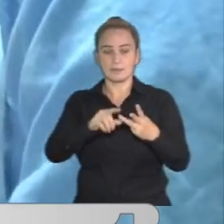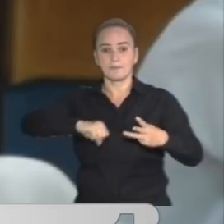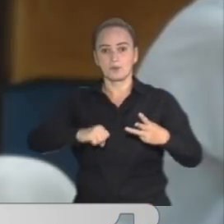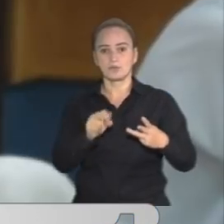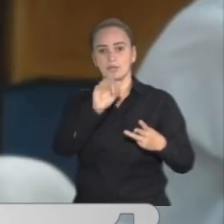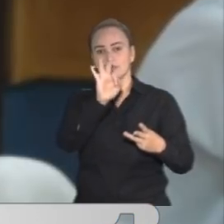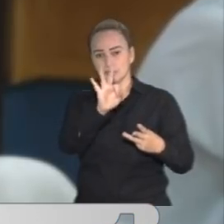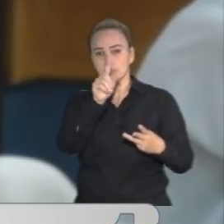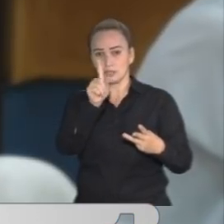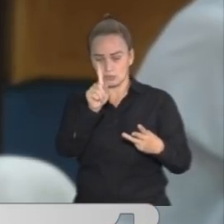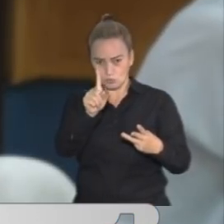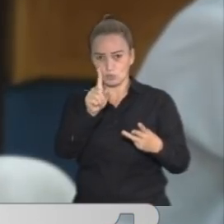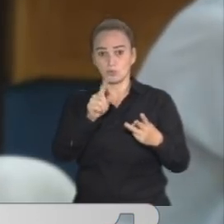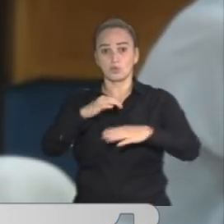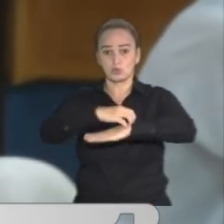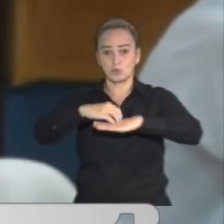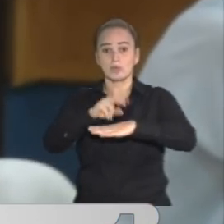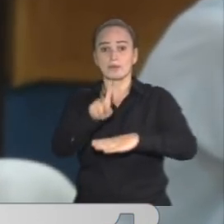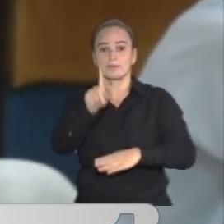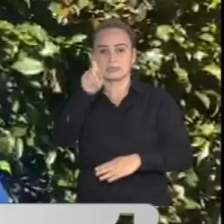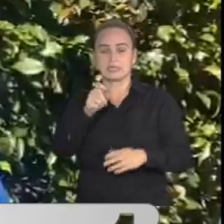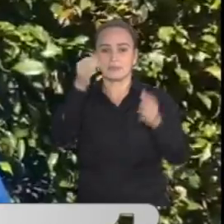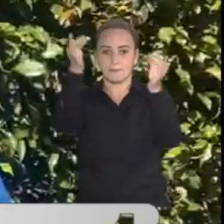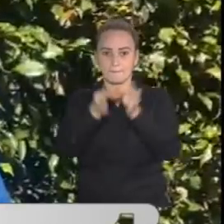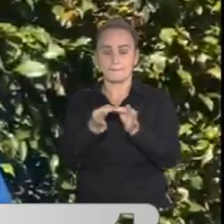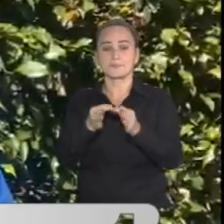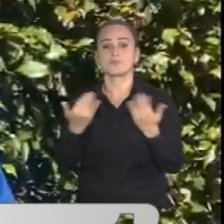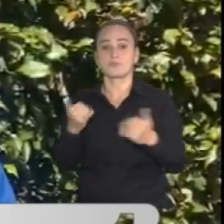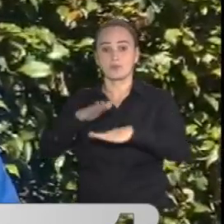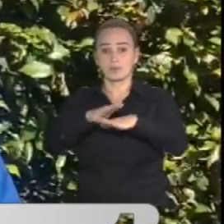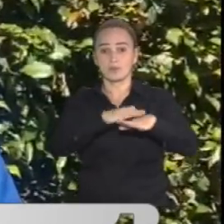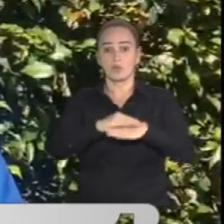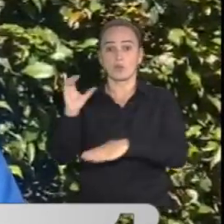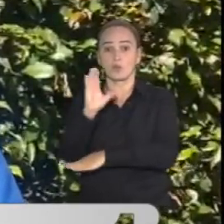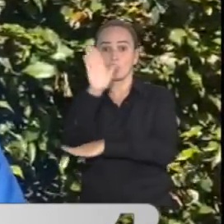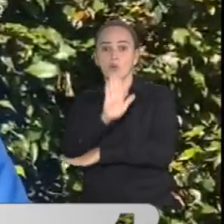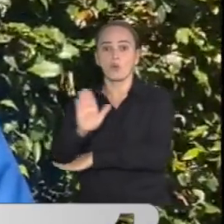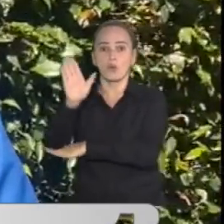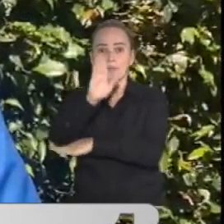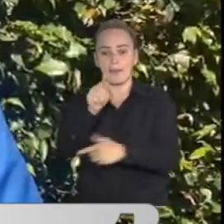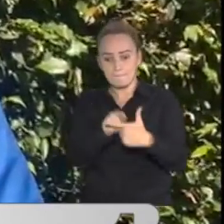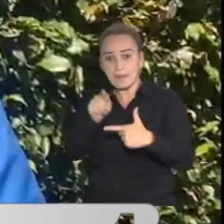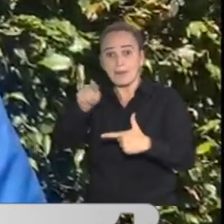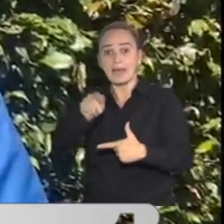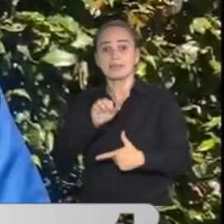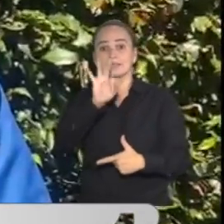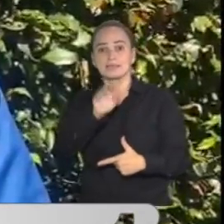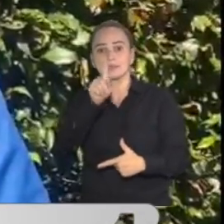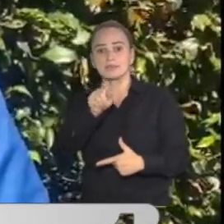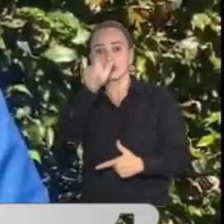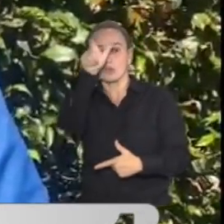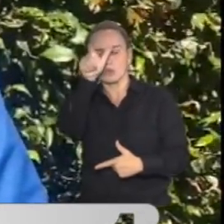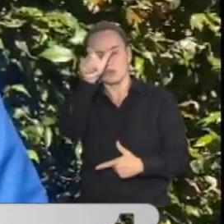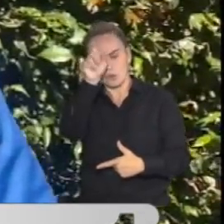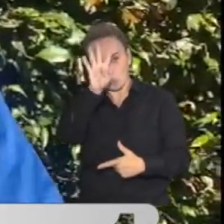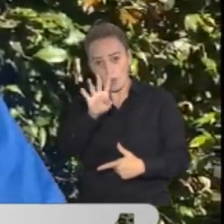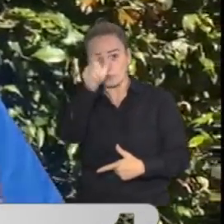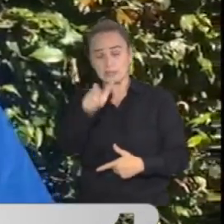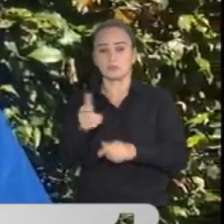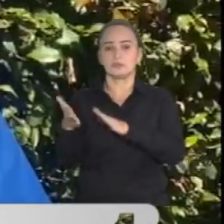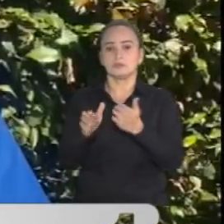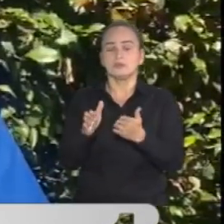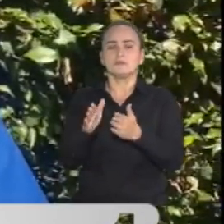Bogotá con 31 lesionados y Tolima con 26. Ya en nuestro país van más o menos 364 lesionados, de los cuales